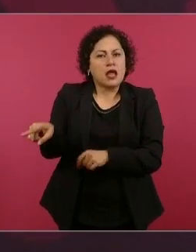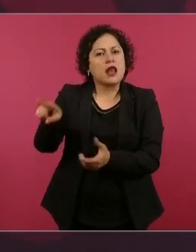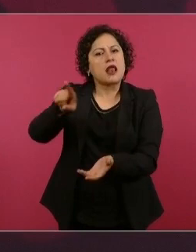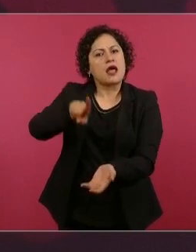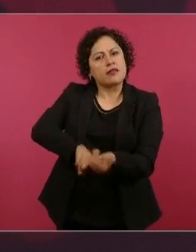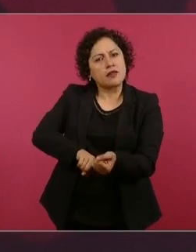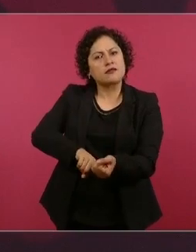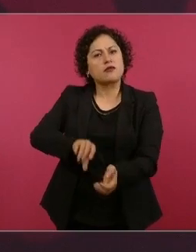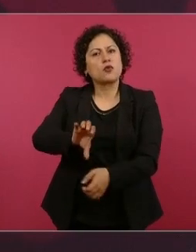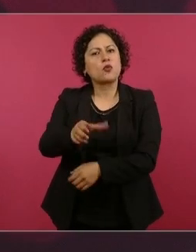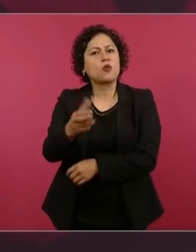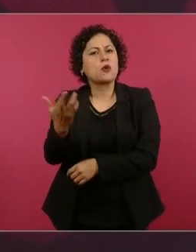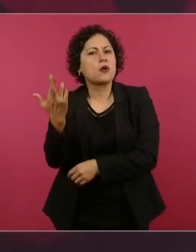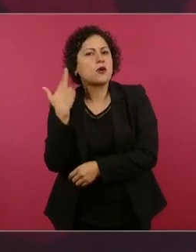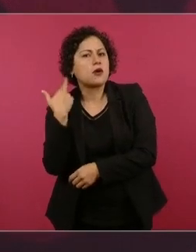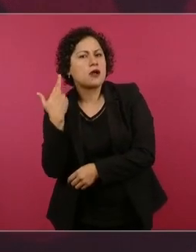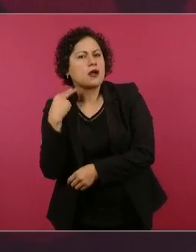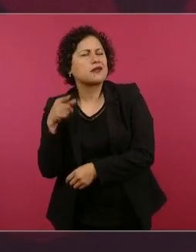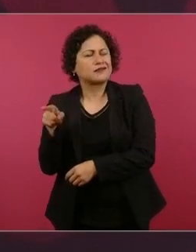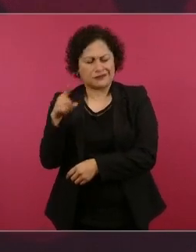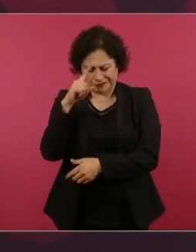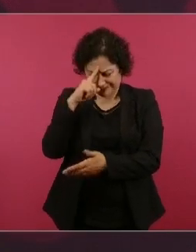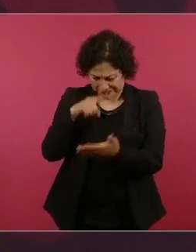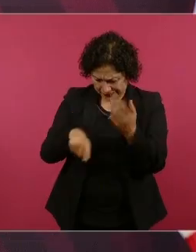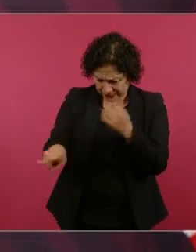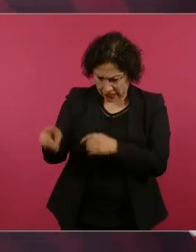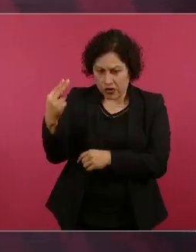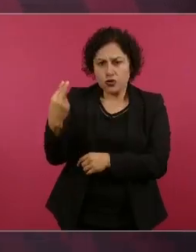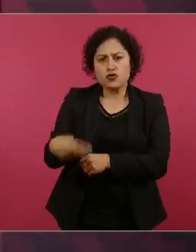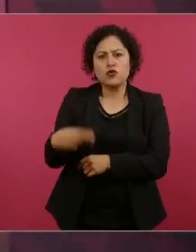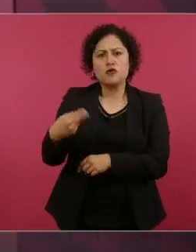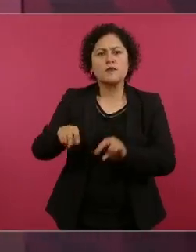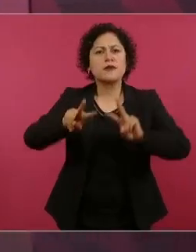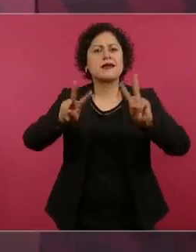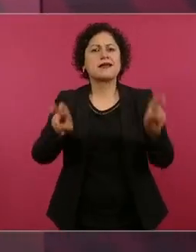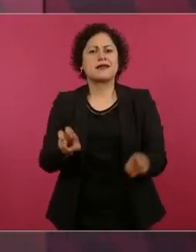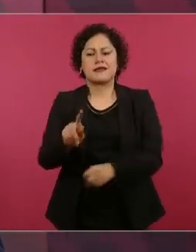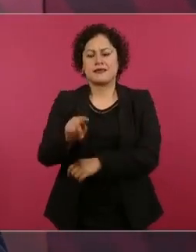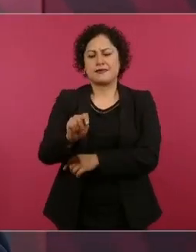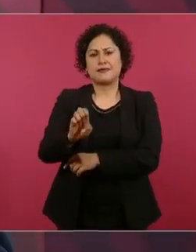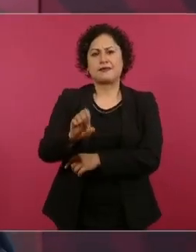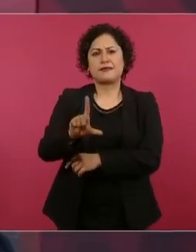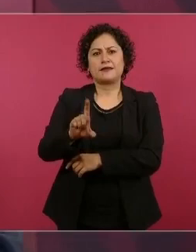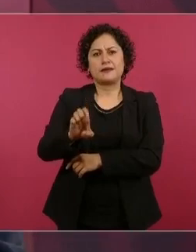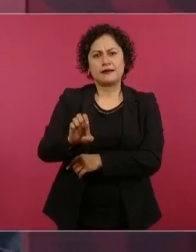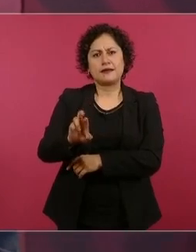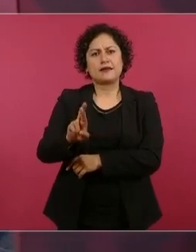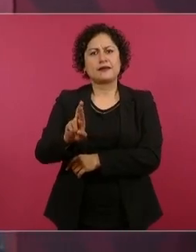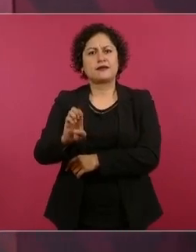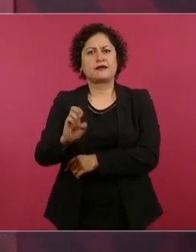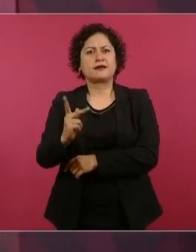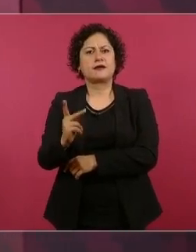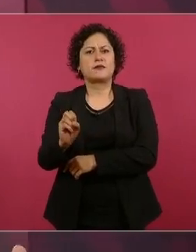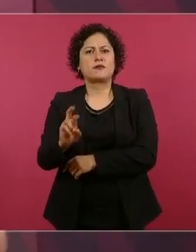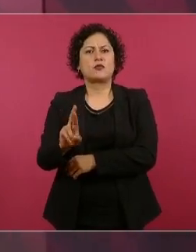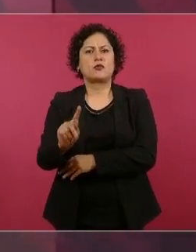radio que se llamaba telereportaje, cuando